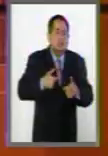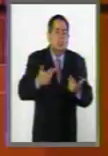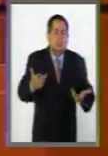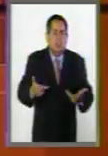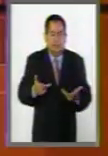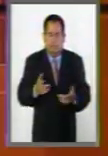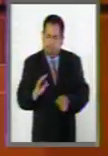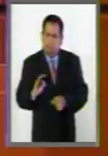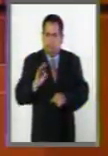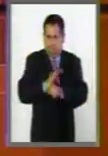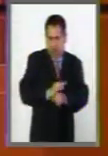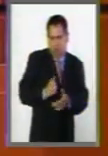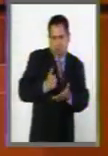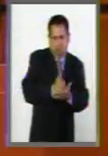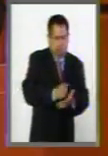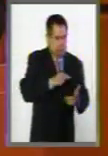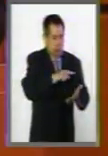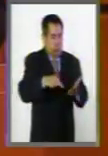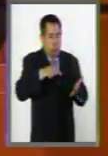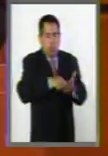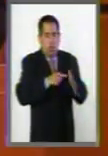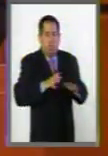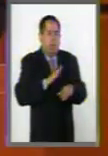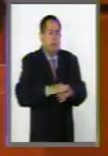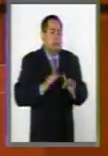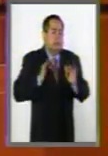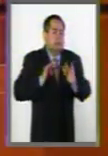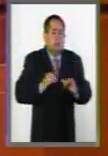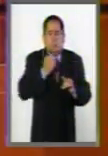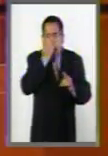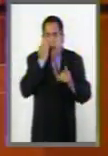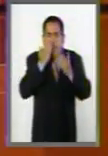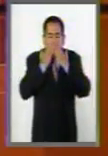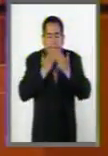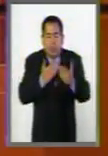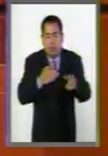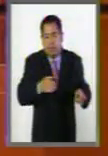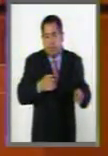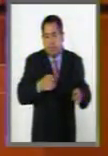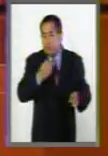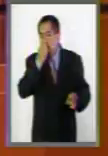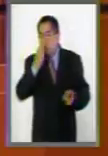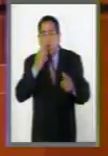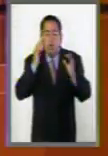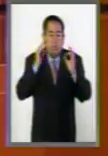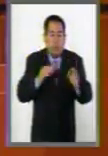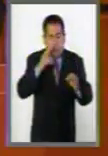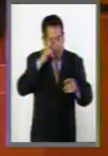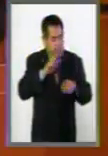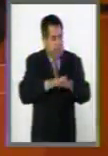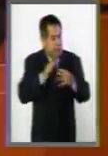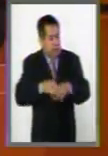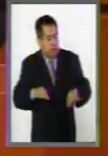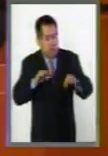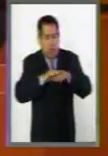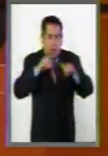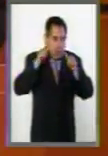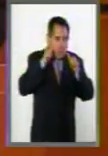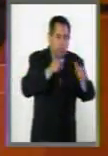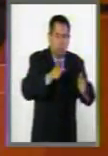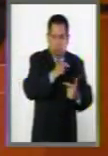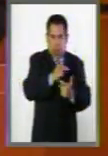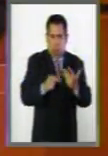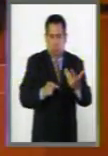garantizar que estos lugares sean una escuela de bien, sean una escuela donde privilegie las atenciones